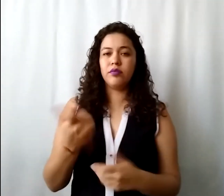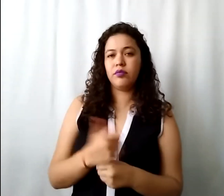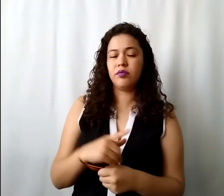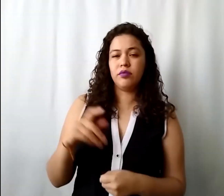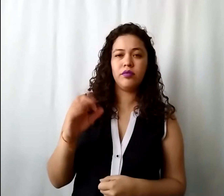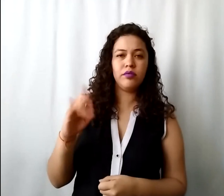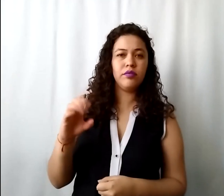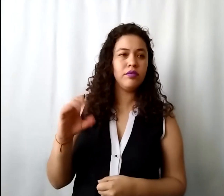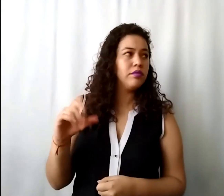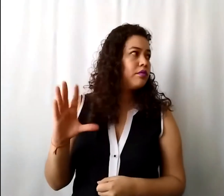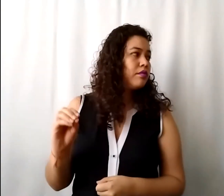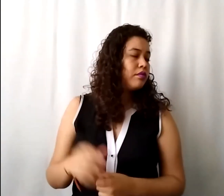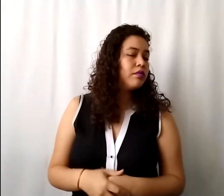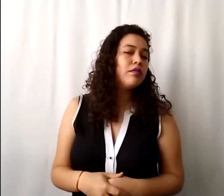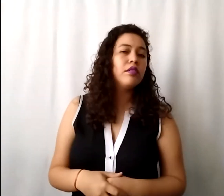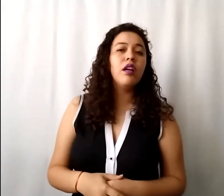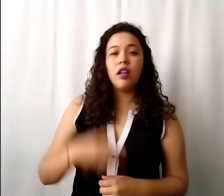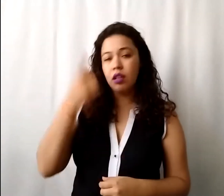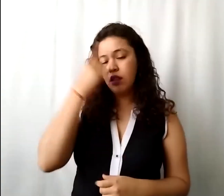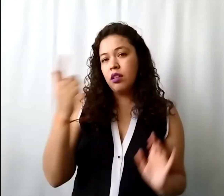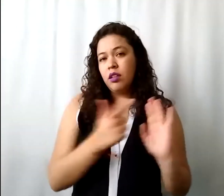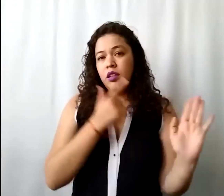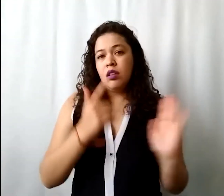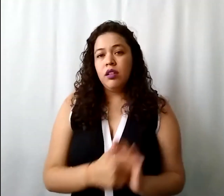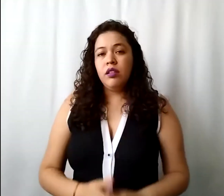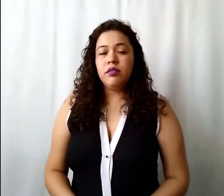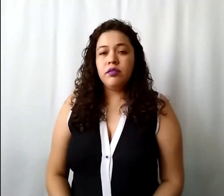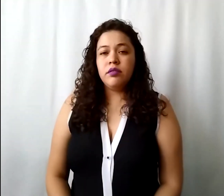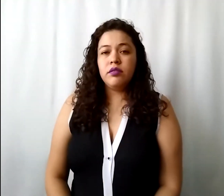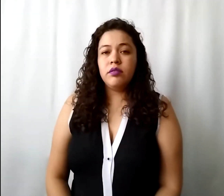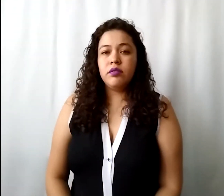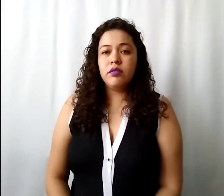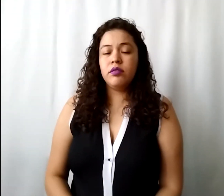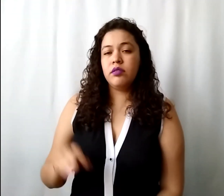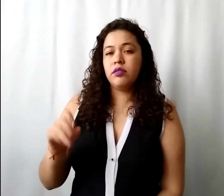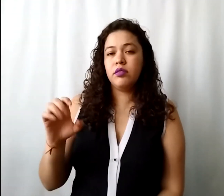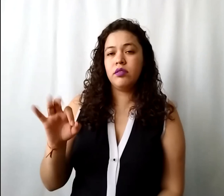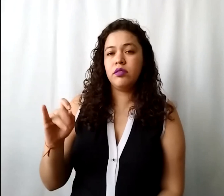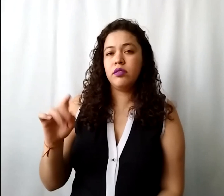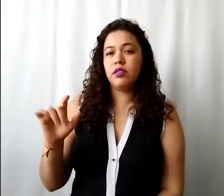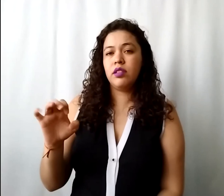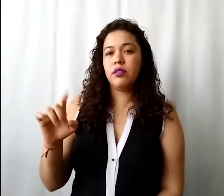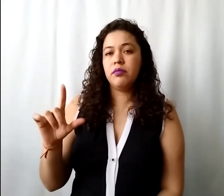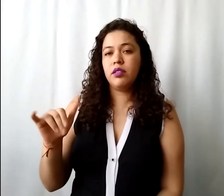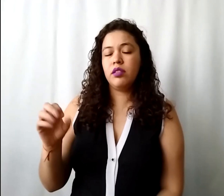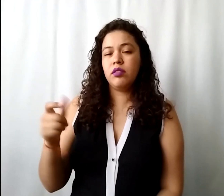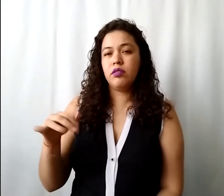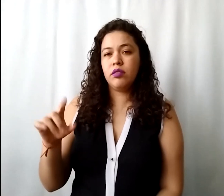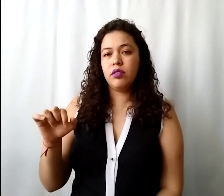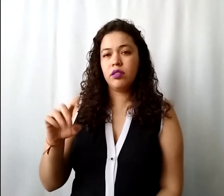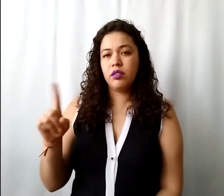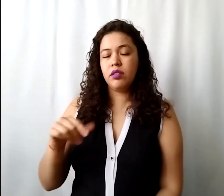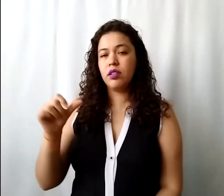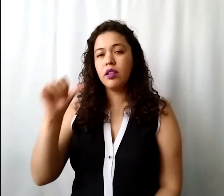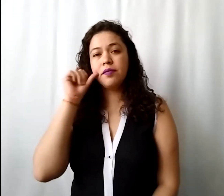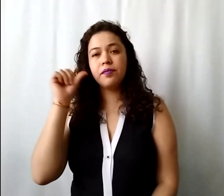Francisco a la parte de Efraín Emilio Godínez pregunta el día de ayer